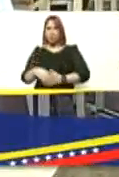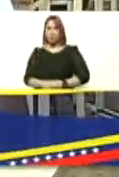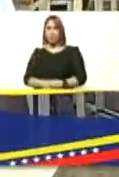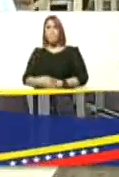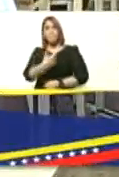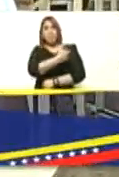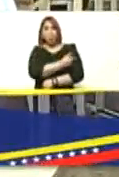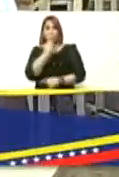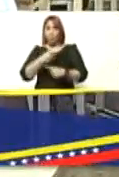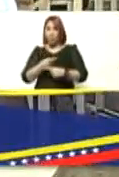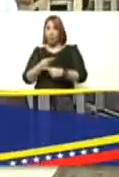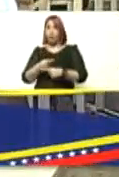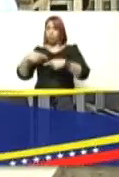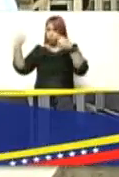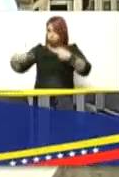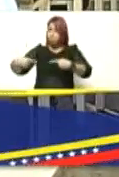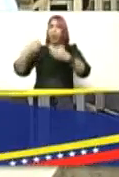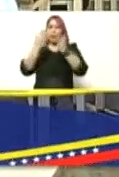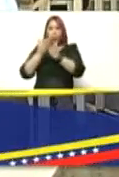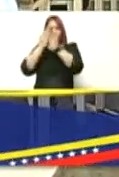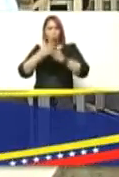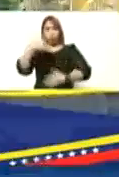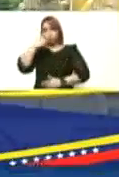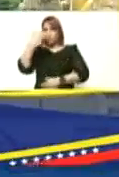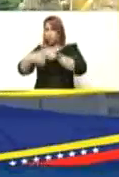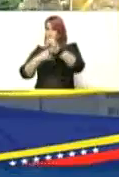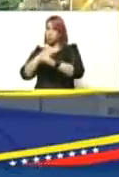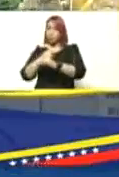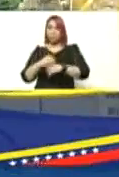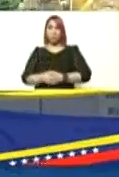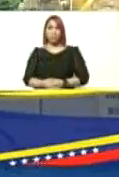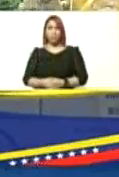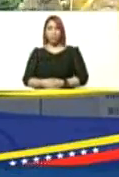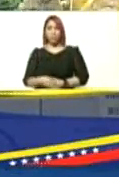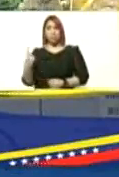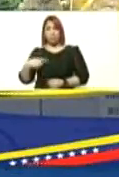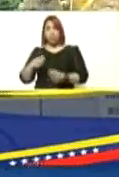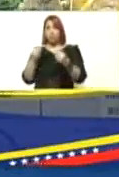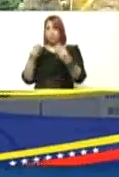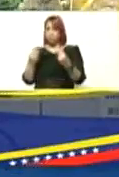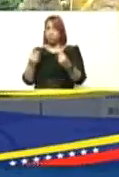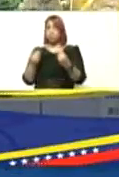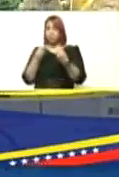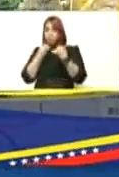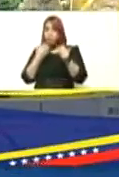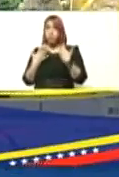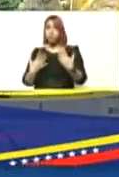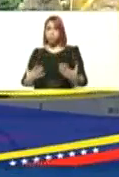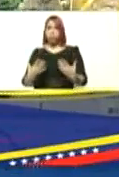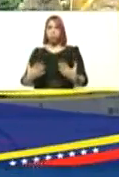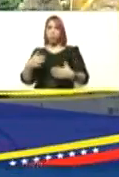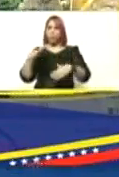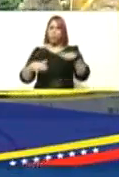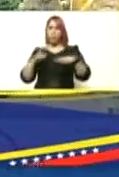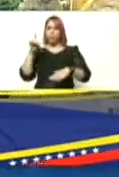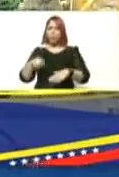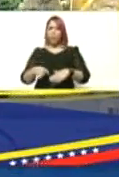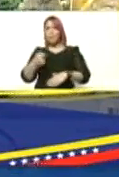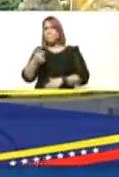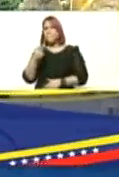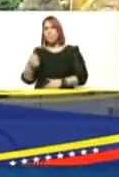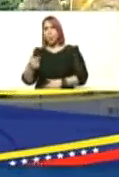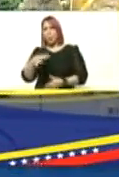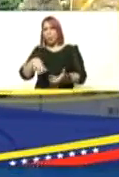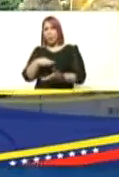vacunas que se basan en estudios en estudios serios internacionales y tienen muy buena efectividad y muy pocos efectos secundarios no se ha